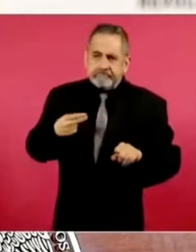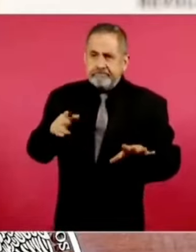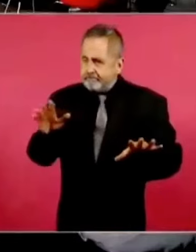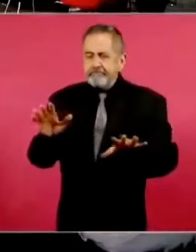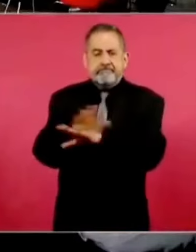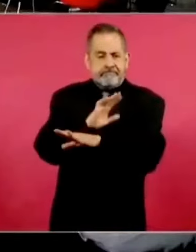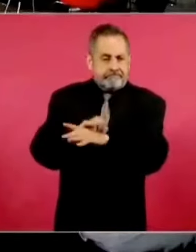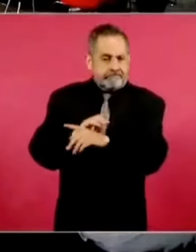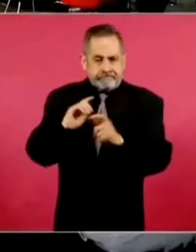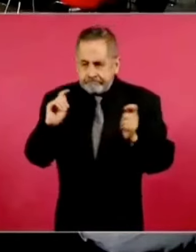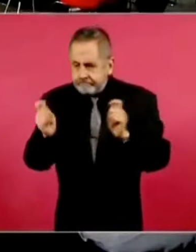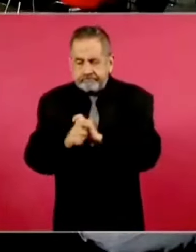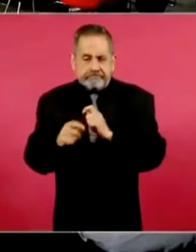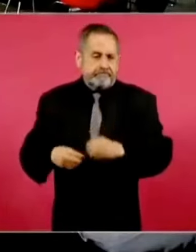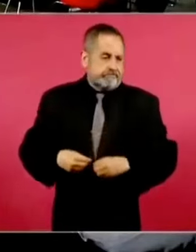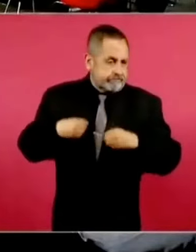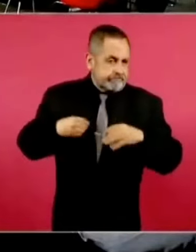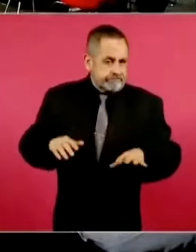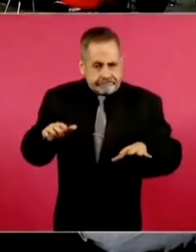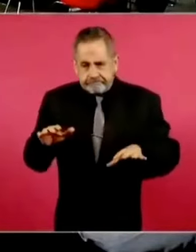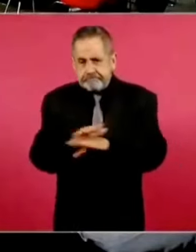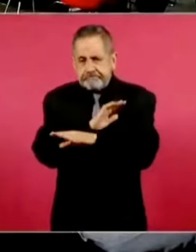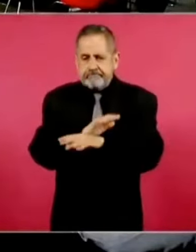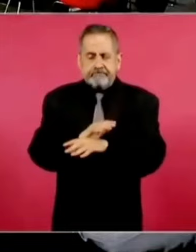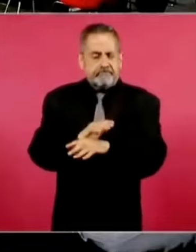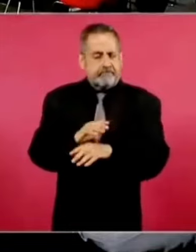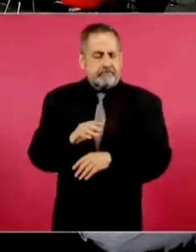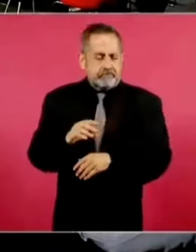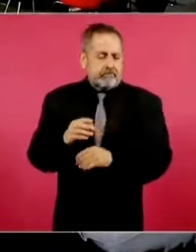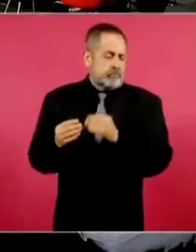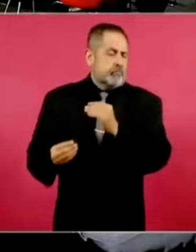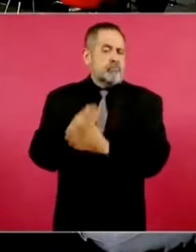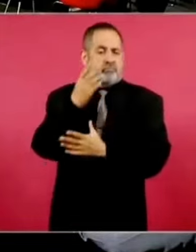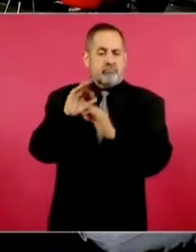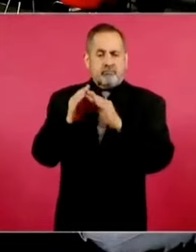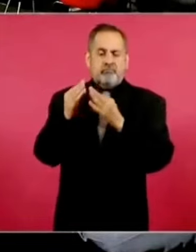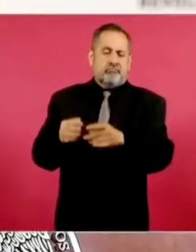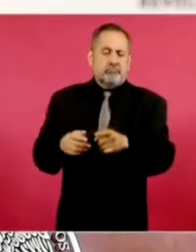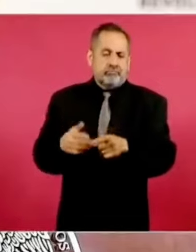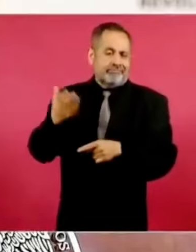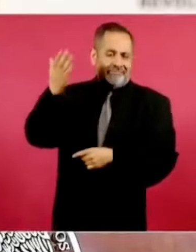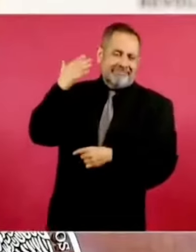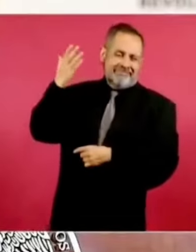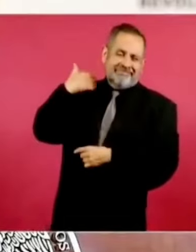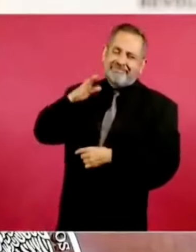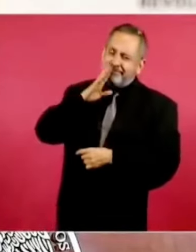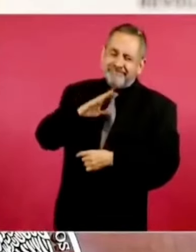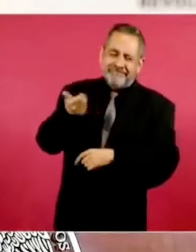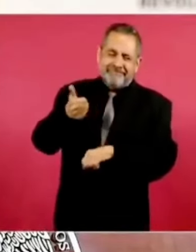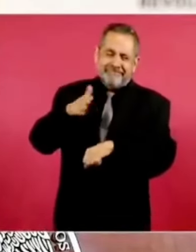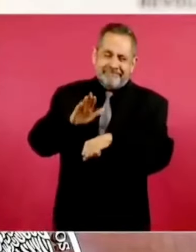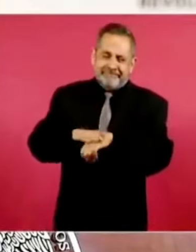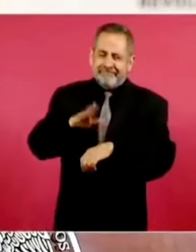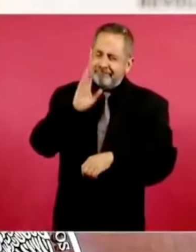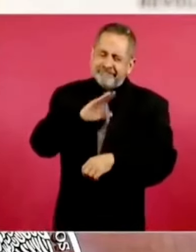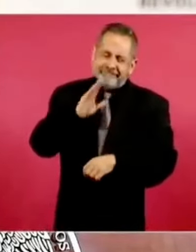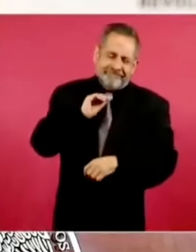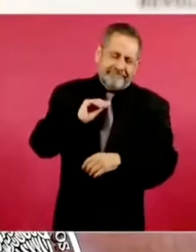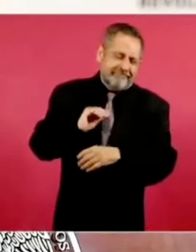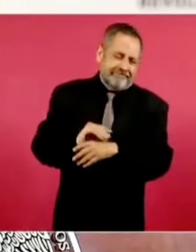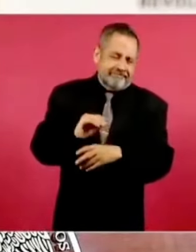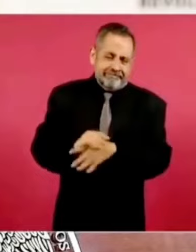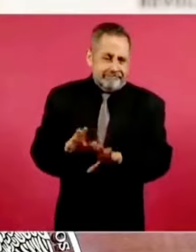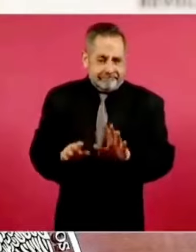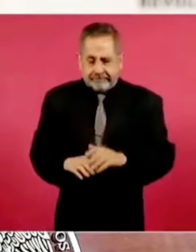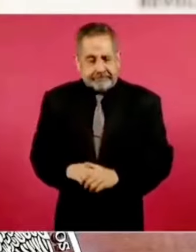vida y después de abandonar la mala administración o la clásica administración,